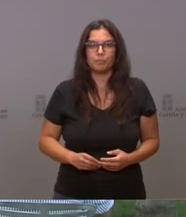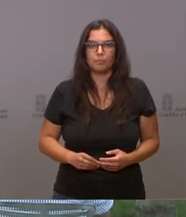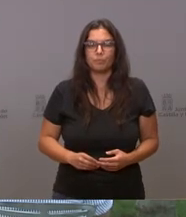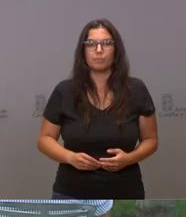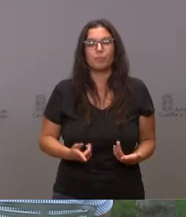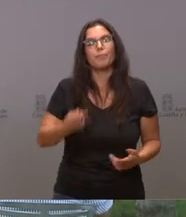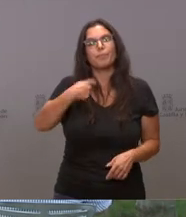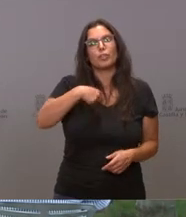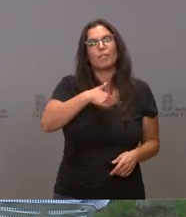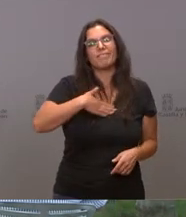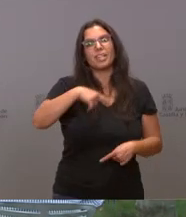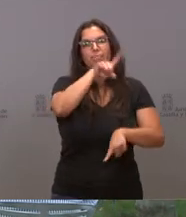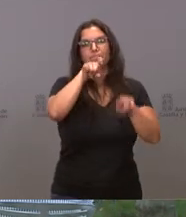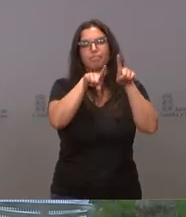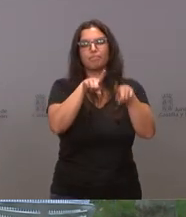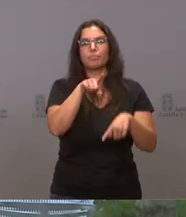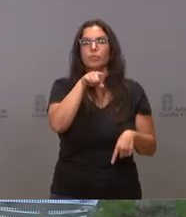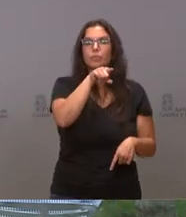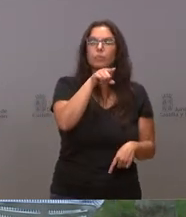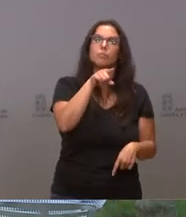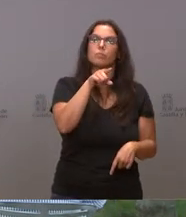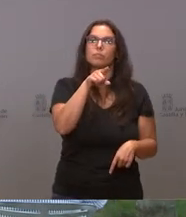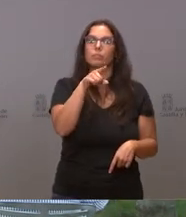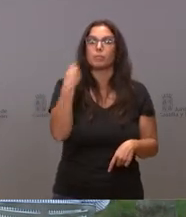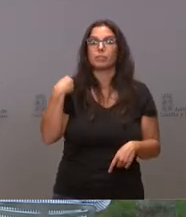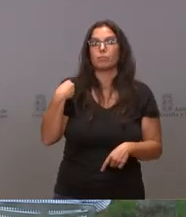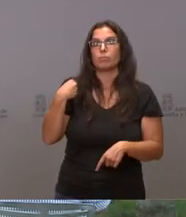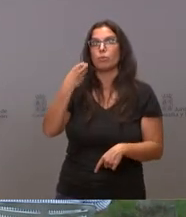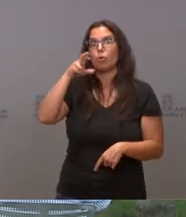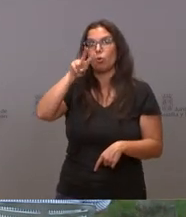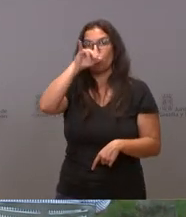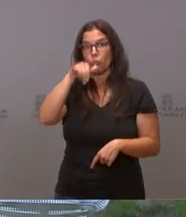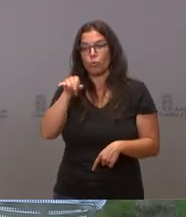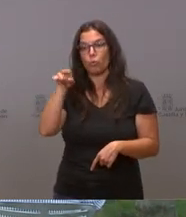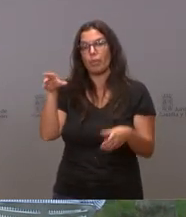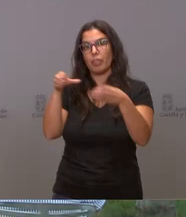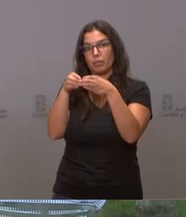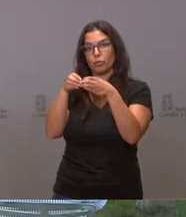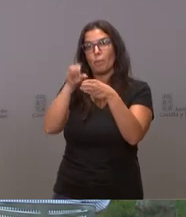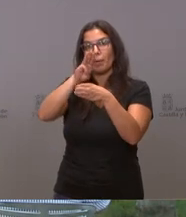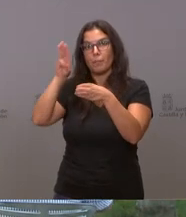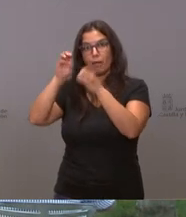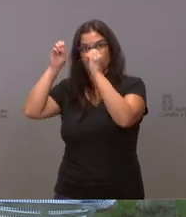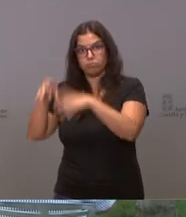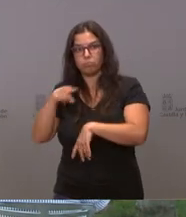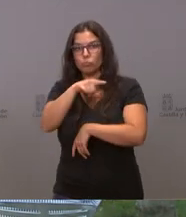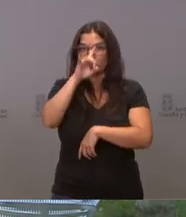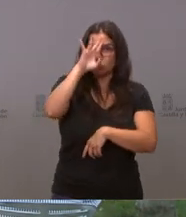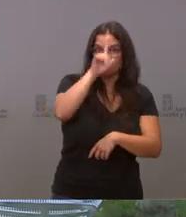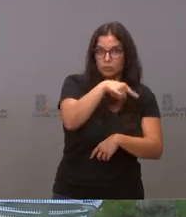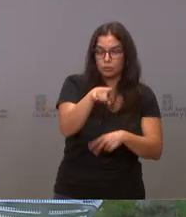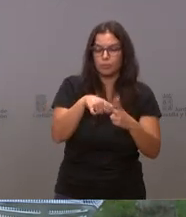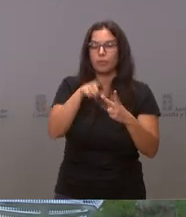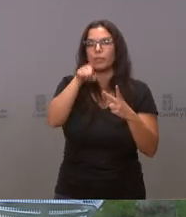Presidente, yo quería preguntarle si le ha sorprendido la dimisión de Salvador Cruz de su puesto en el Grupo Popular. Y también quería preguntarle si tiene